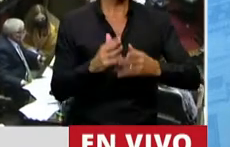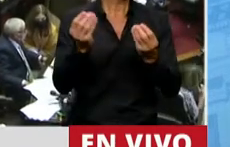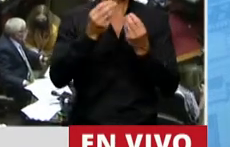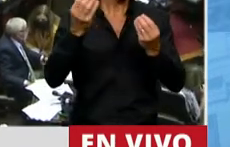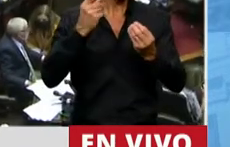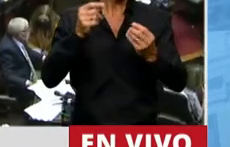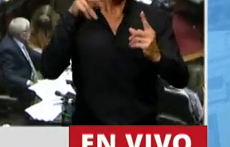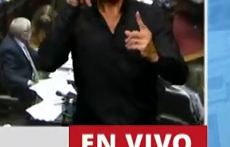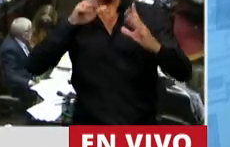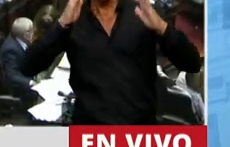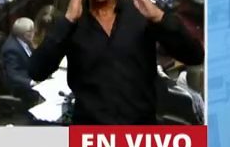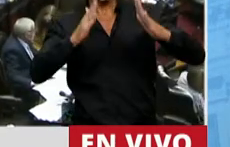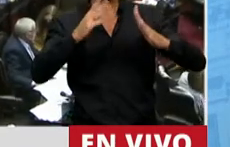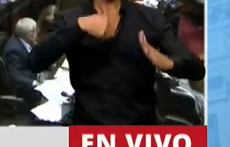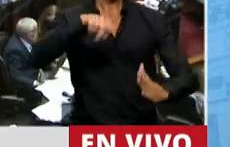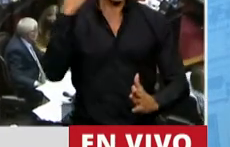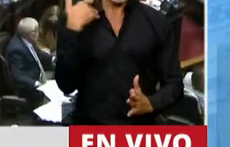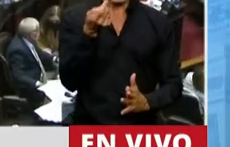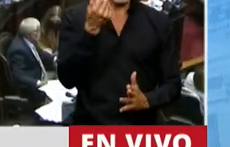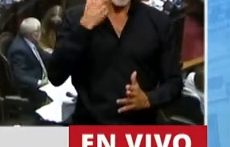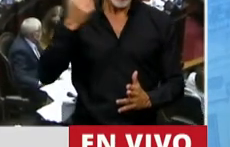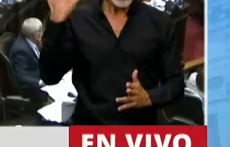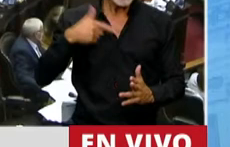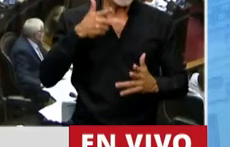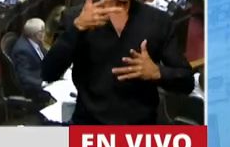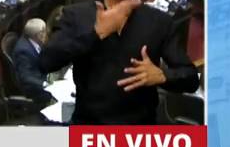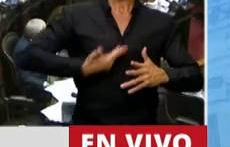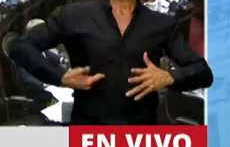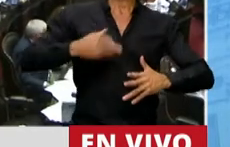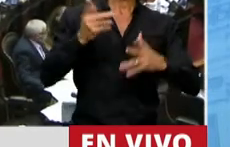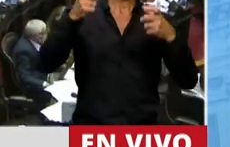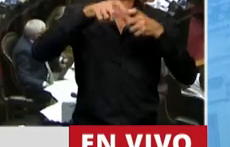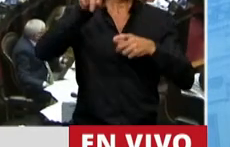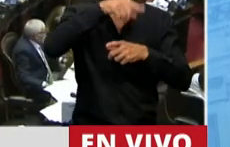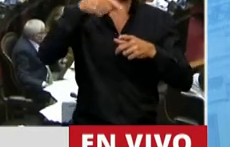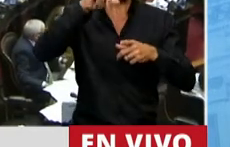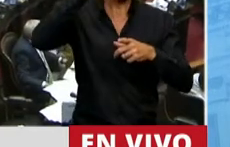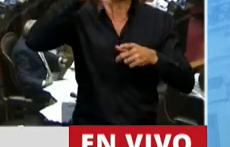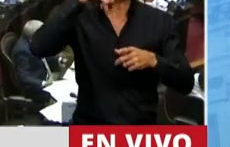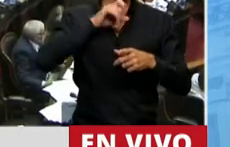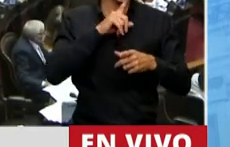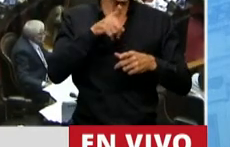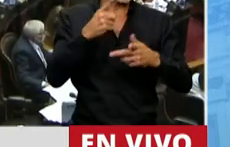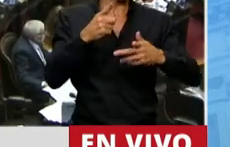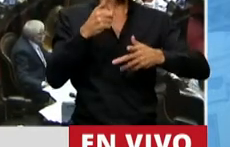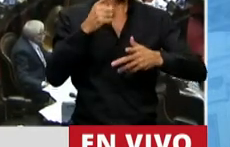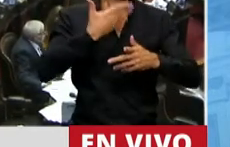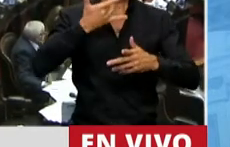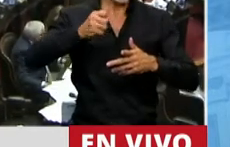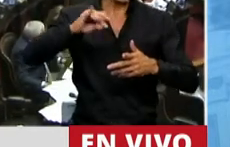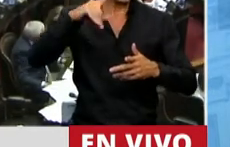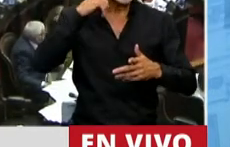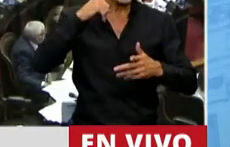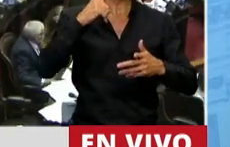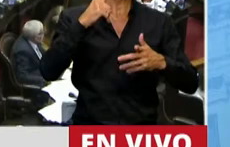es un enfoque, como bien comentaba hace pocos días la Presidenta del CONICET, Ana Franchi, es un enfoque que no sólo va a